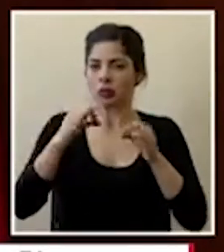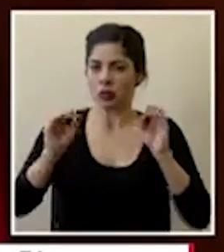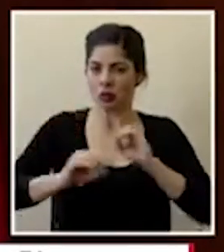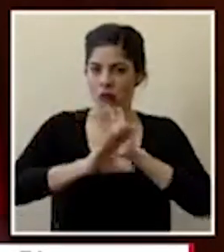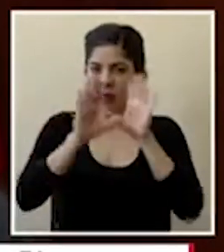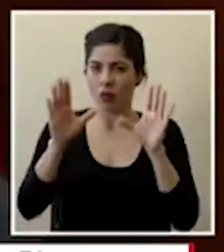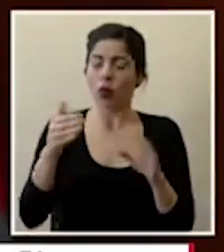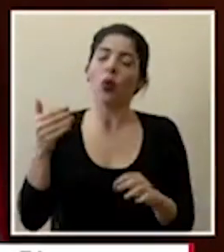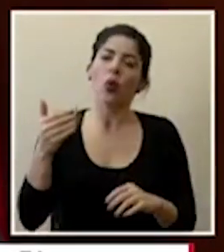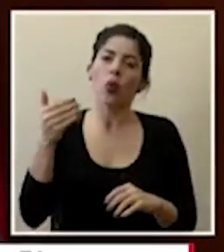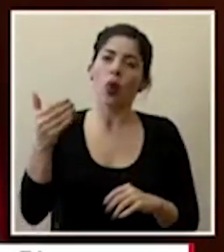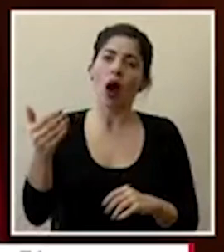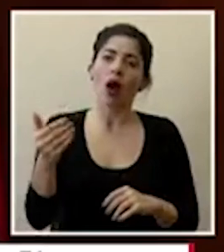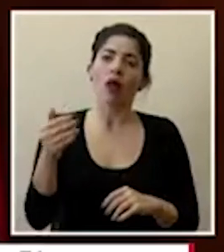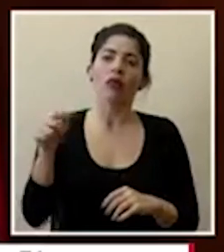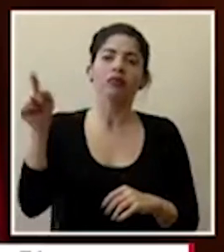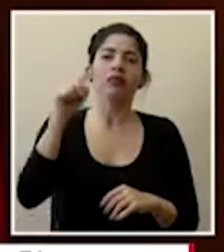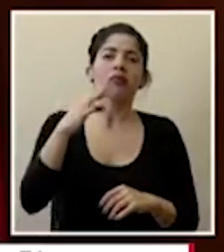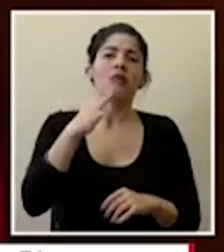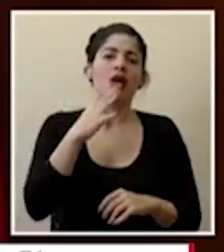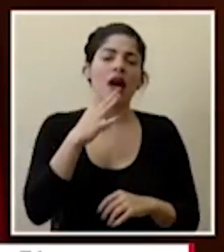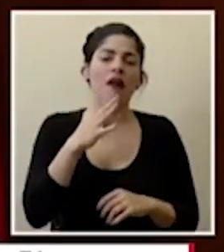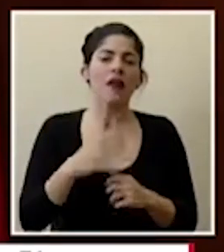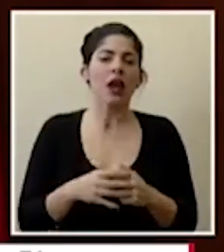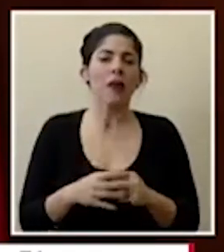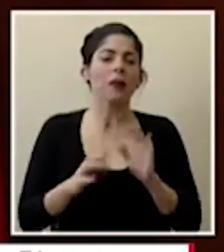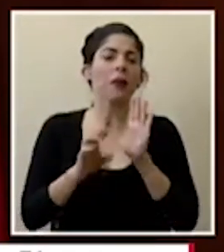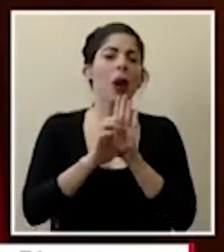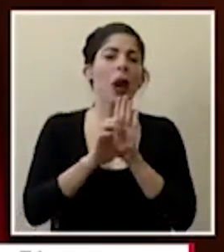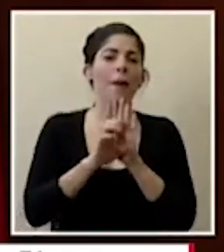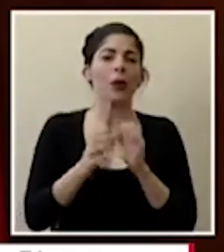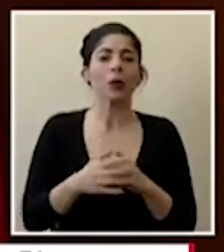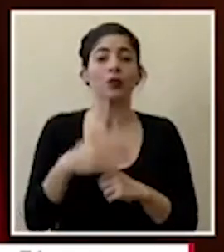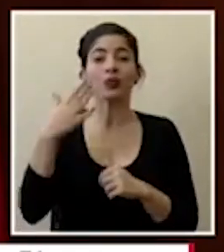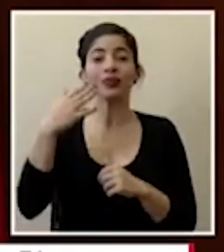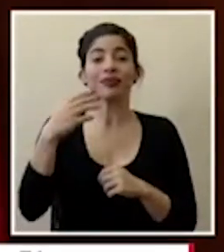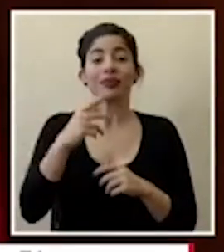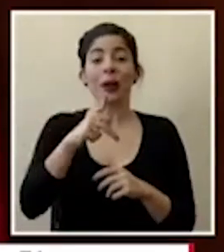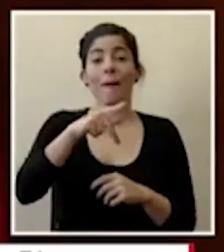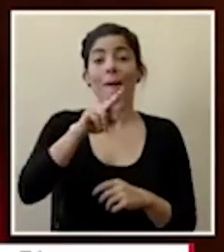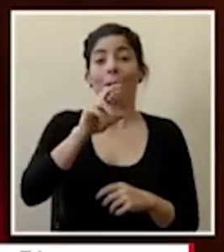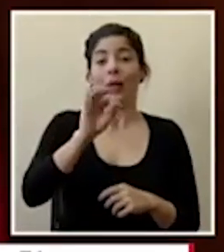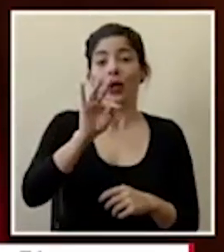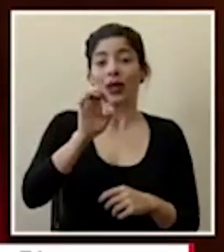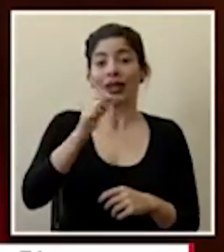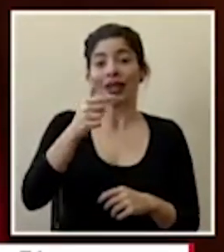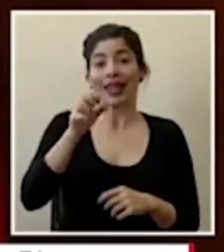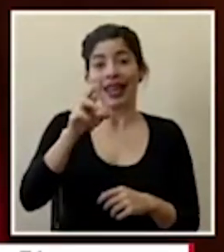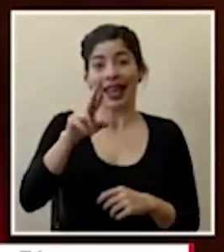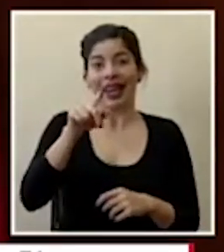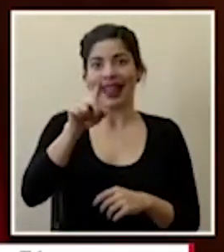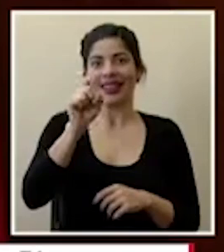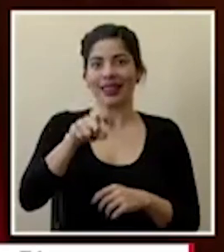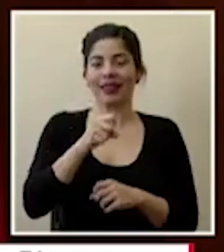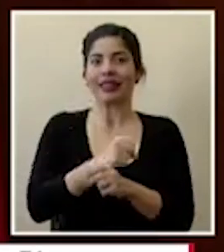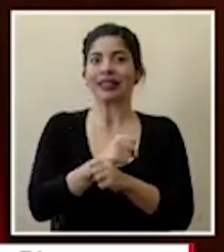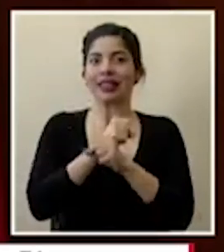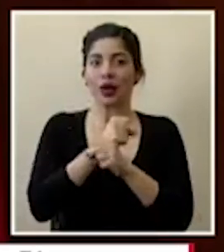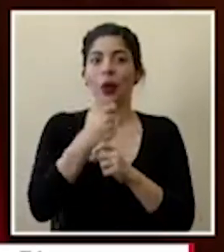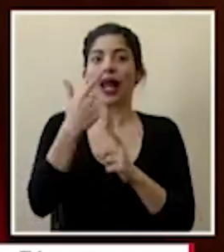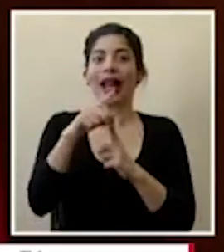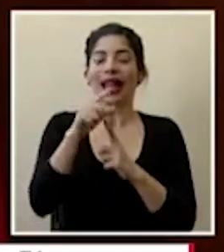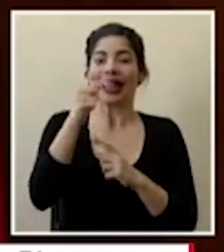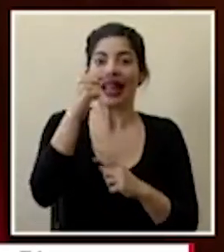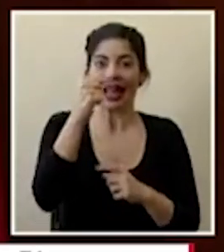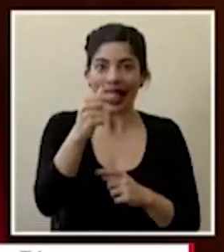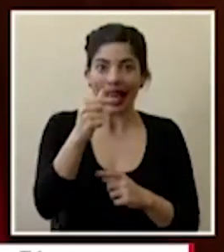cuando se hablaba de que se de que por ejemplo cuando entrábamos a la página proteger nos estuviésemos claro que fuera con la letra g